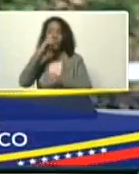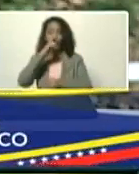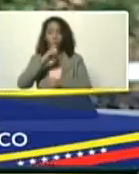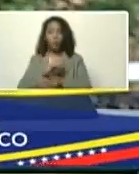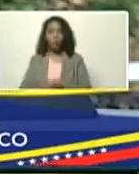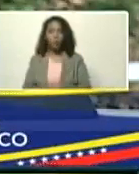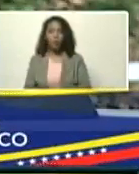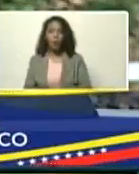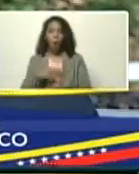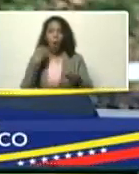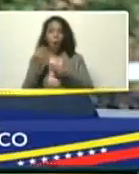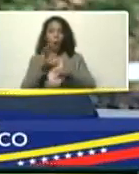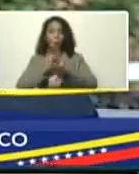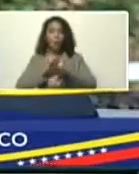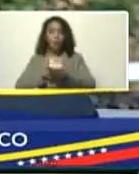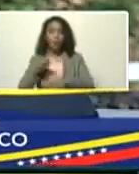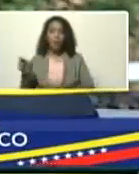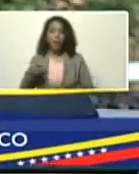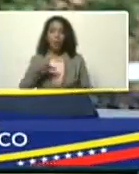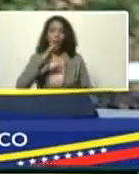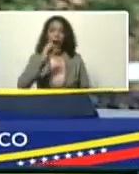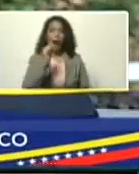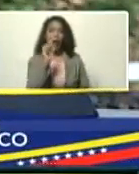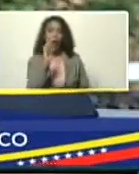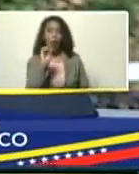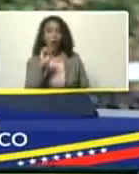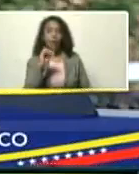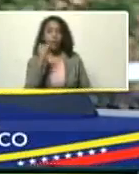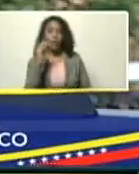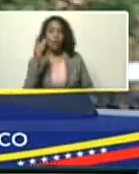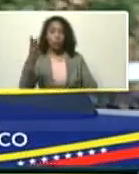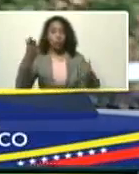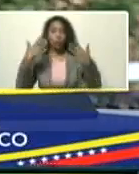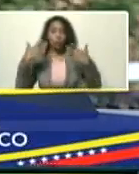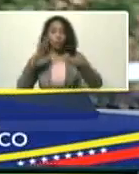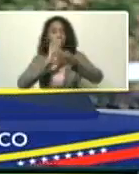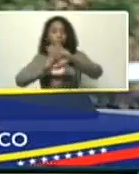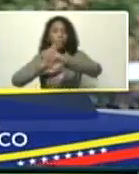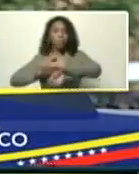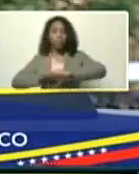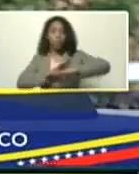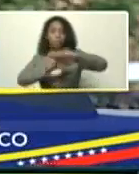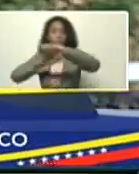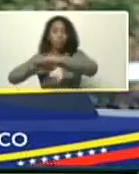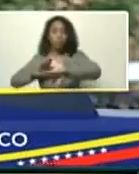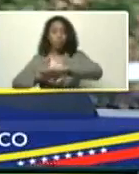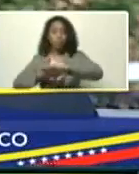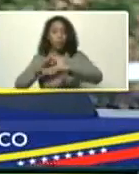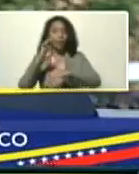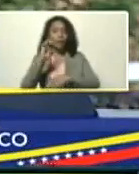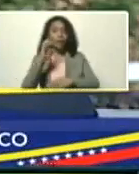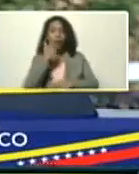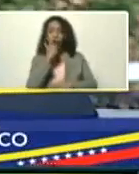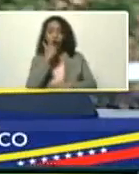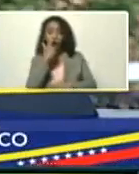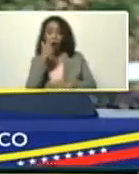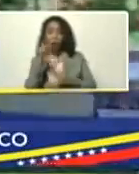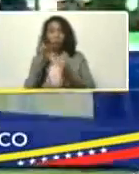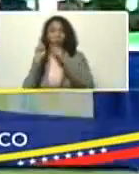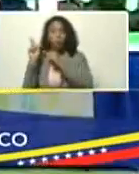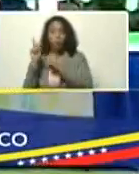como el caso del río Caroní, alarma, alarma, alarma, reverol, reverol,